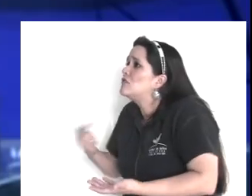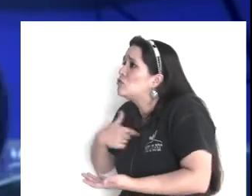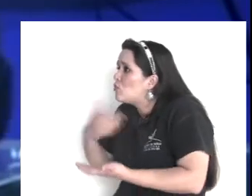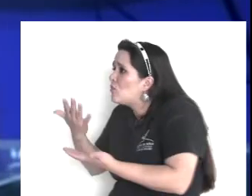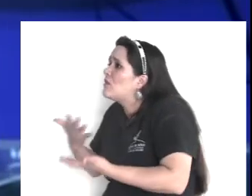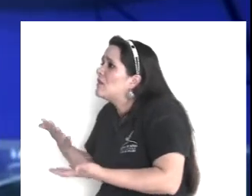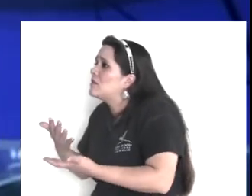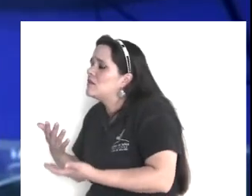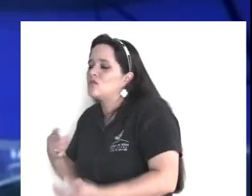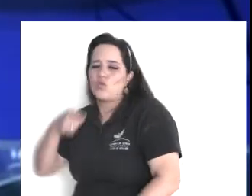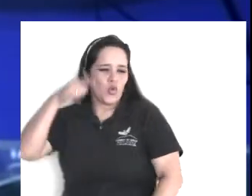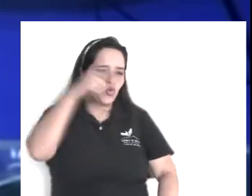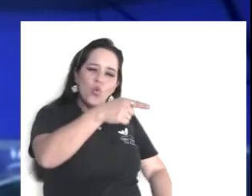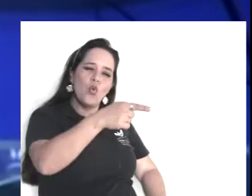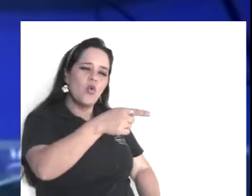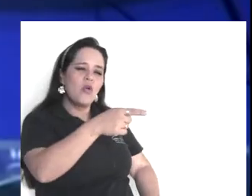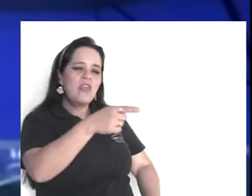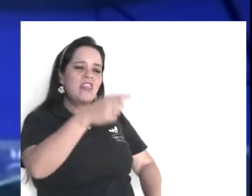con Lolita, nadie se mete,